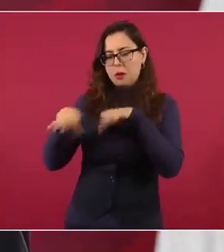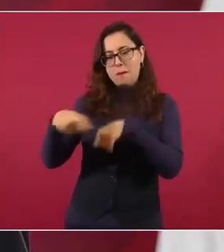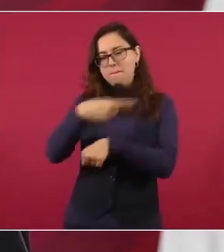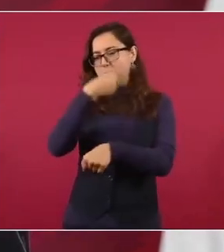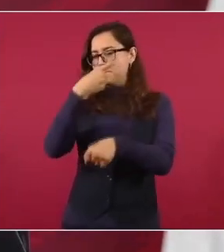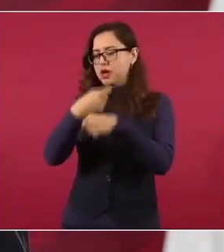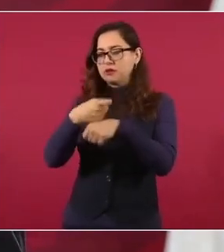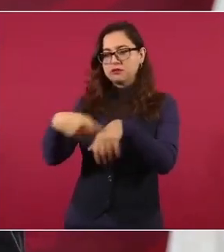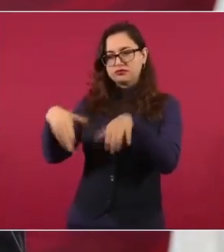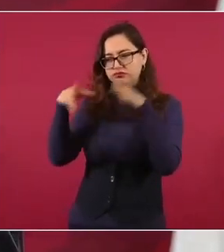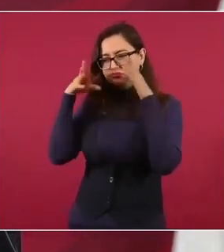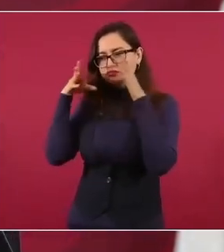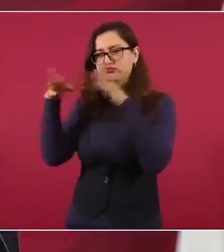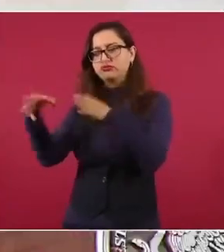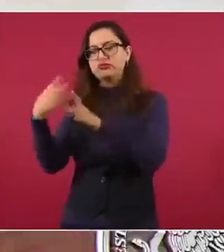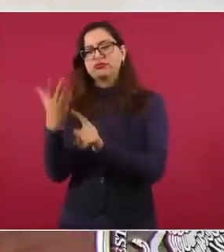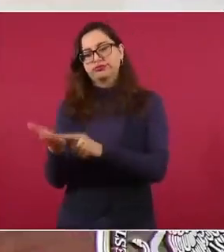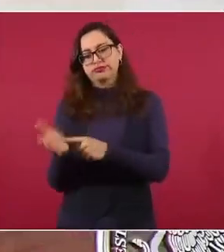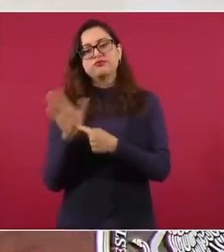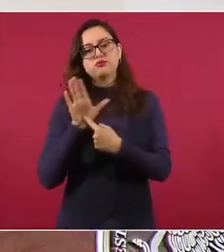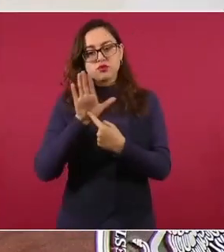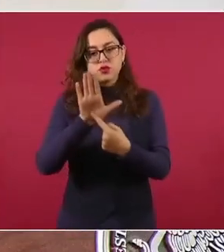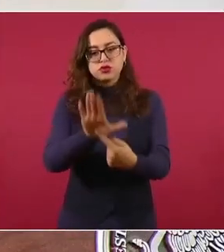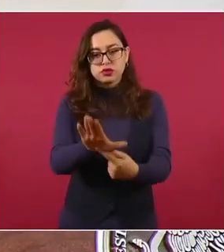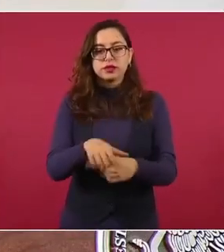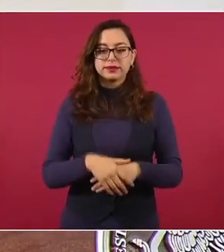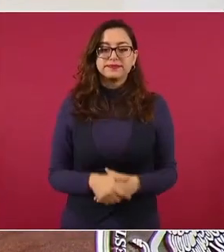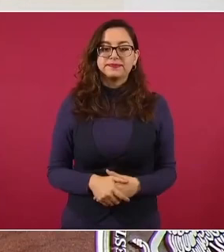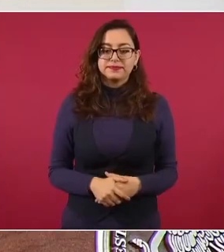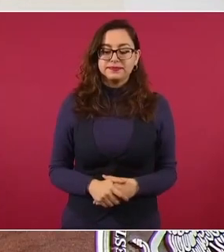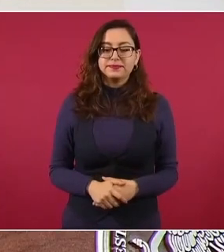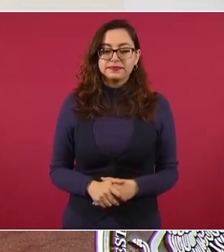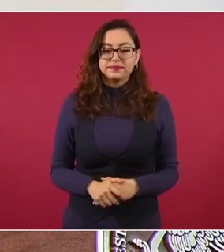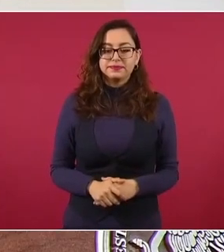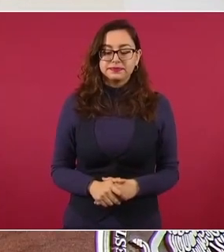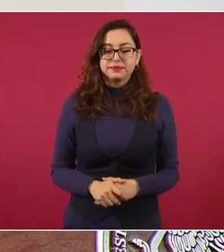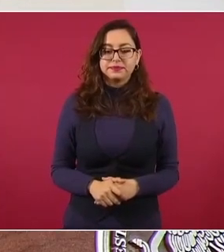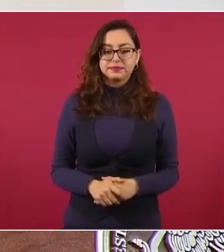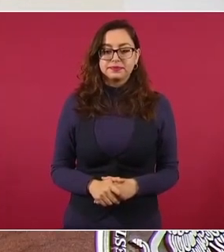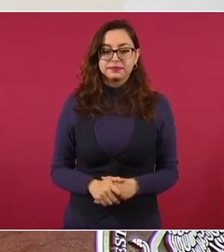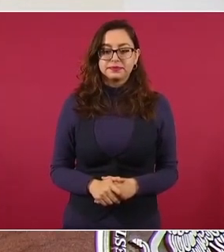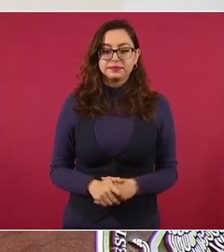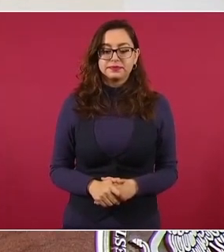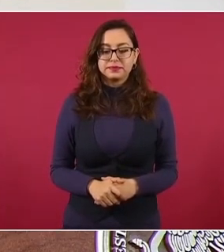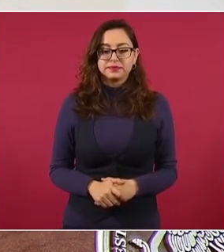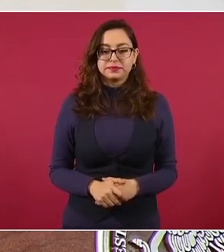prioritaria, preferente.